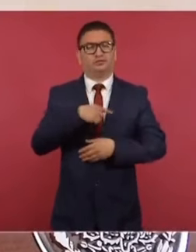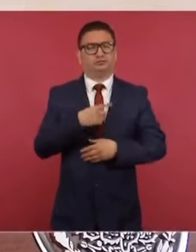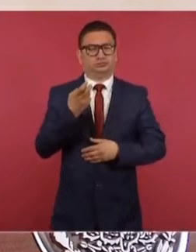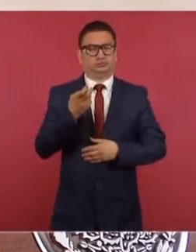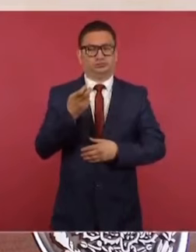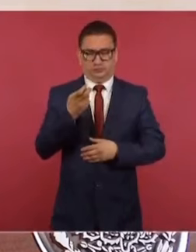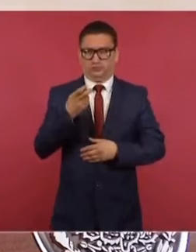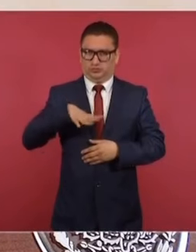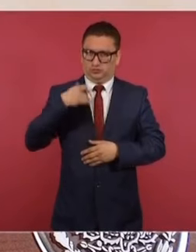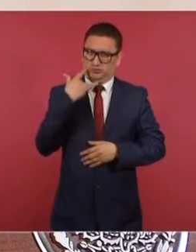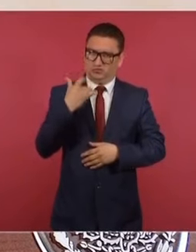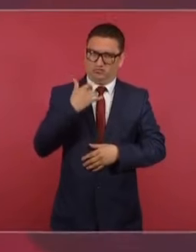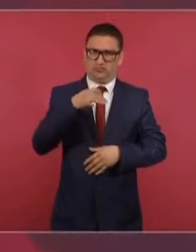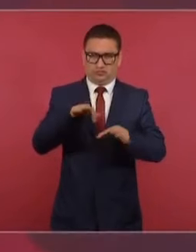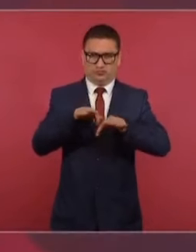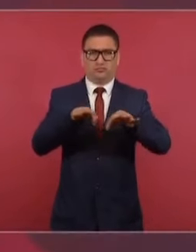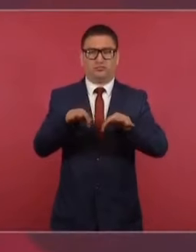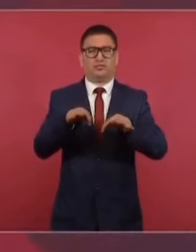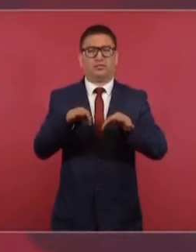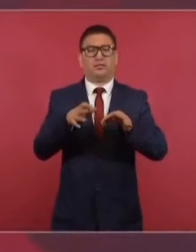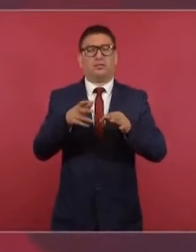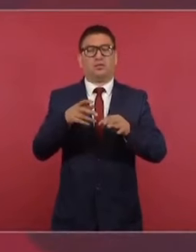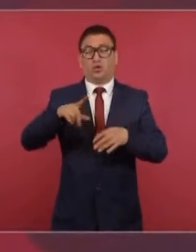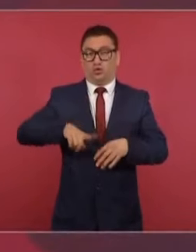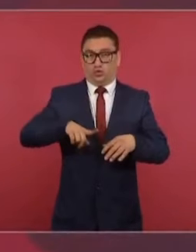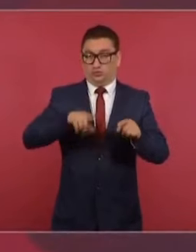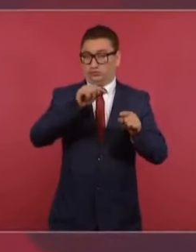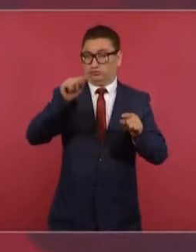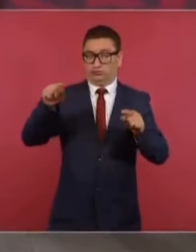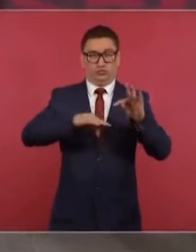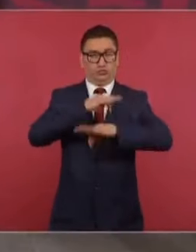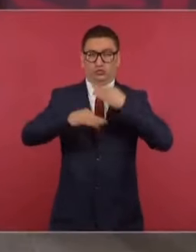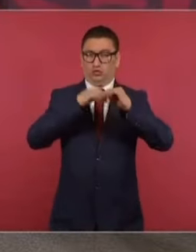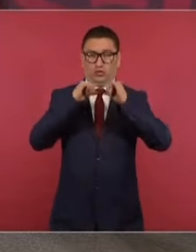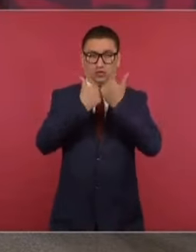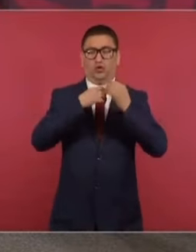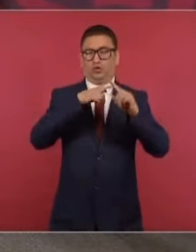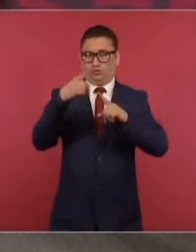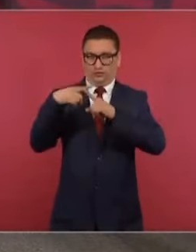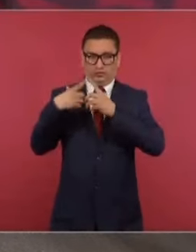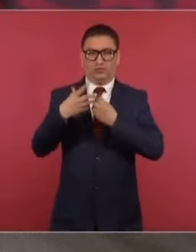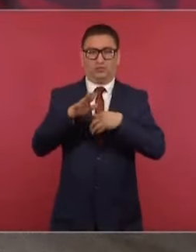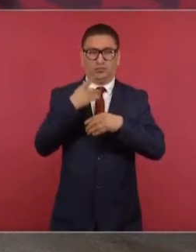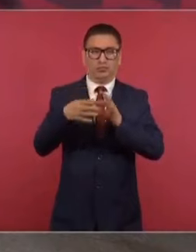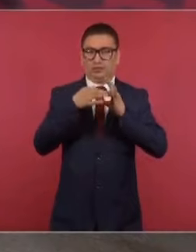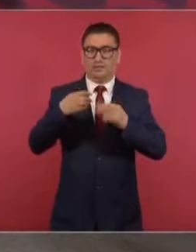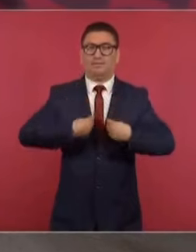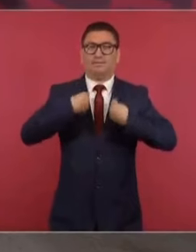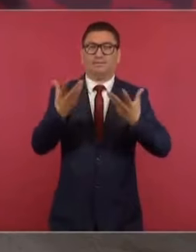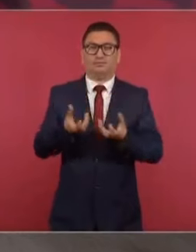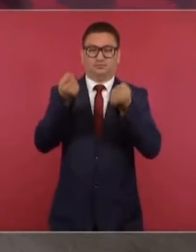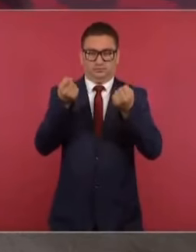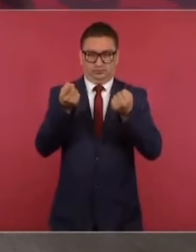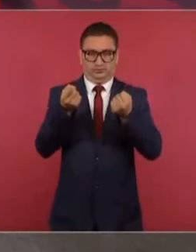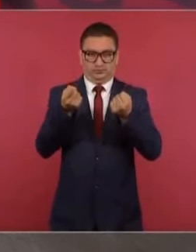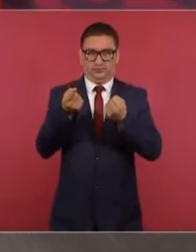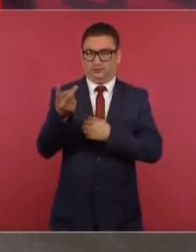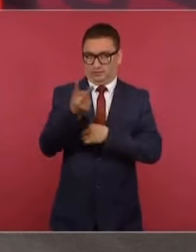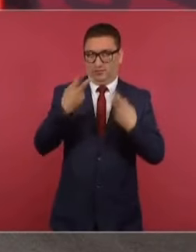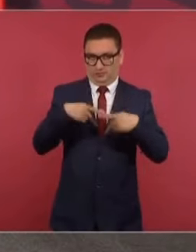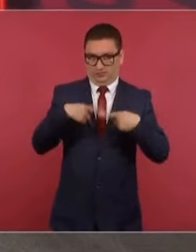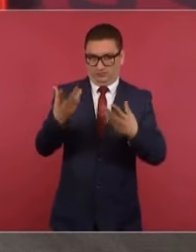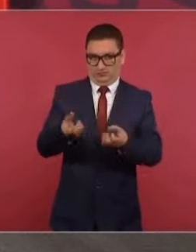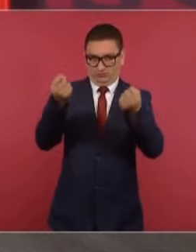labor con todos los gobiernos, con todas las organizaciones, porque queremos salvar las vidas de estas dos